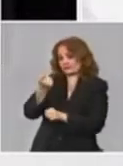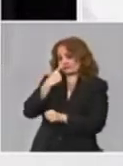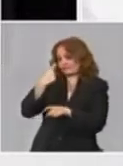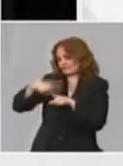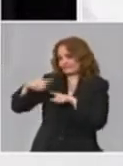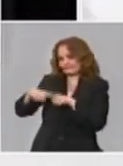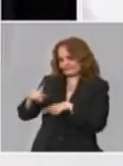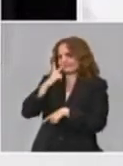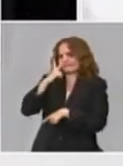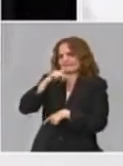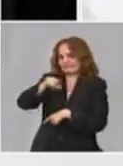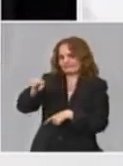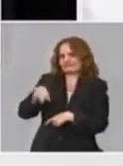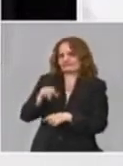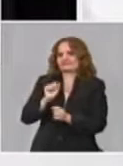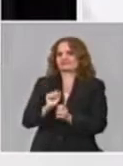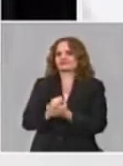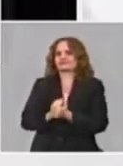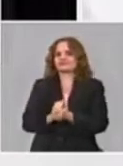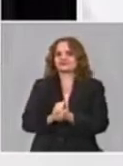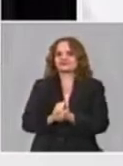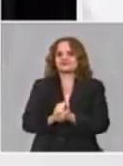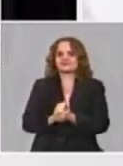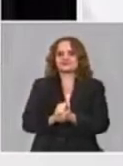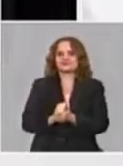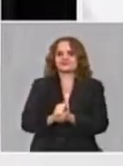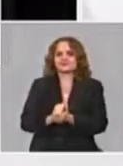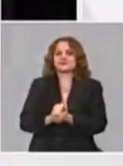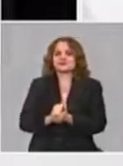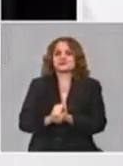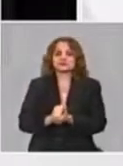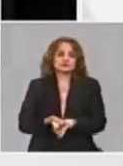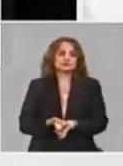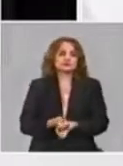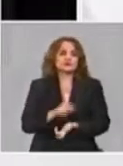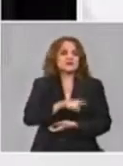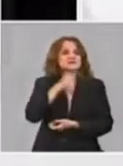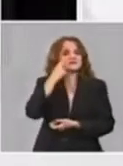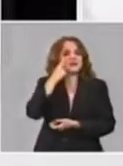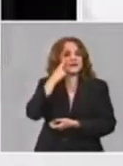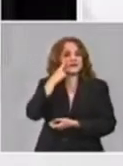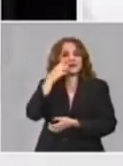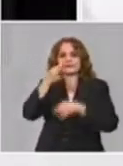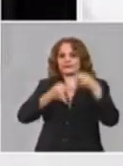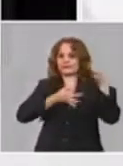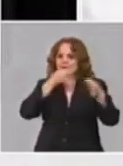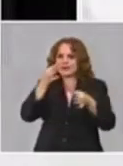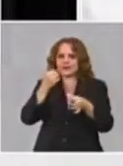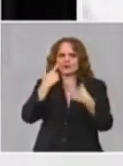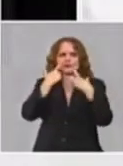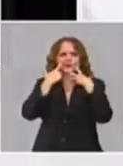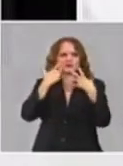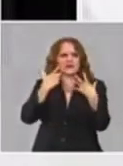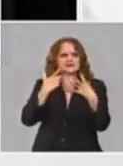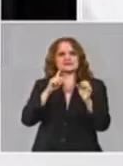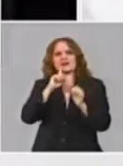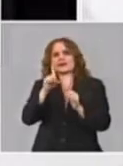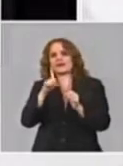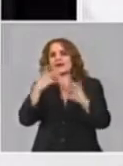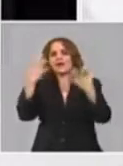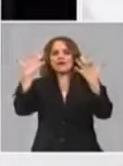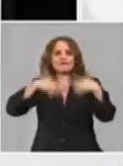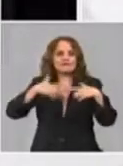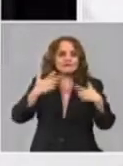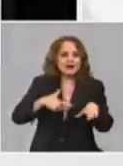Ahí tenemos que se decía la importancia de tener una industria tecnológica, 17 de los productos